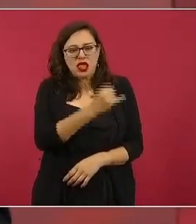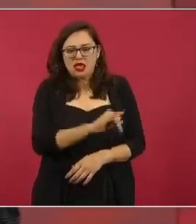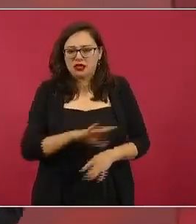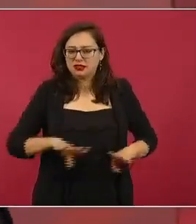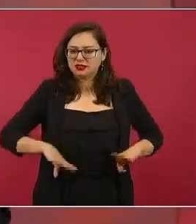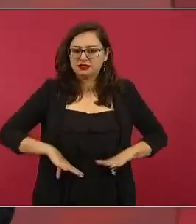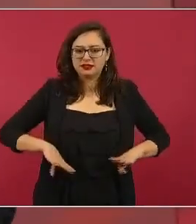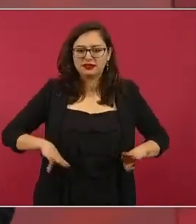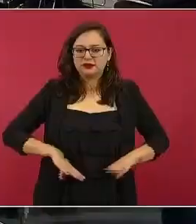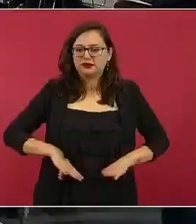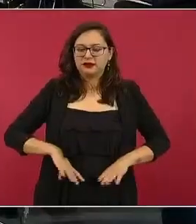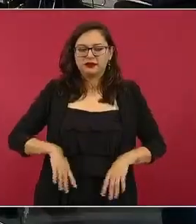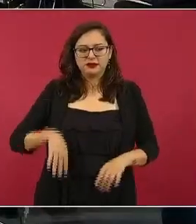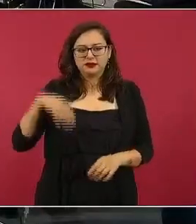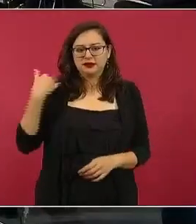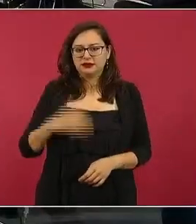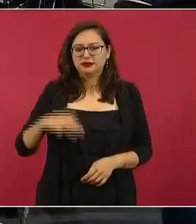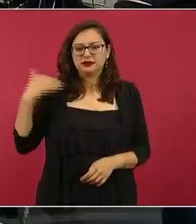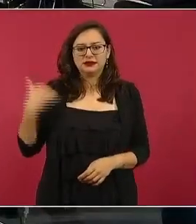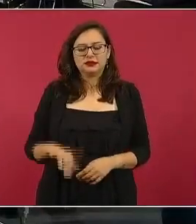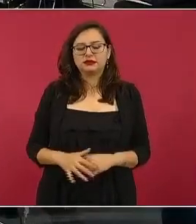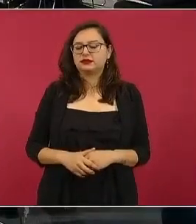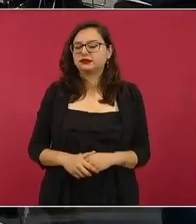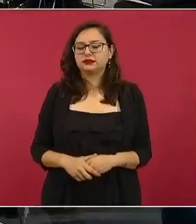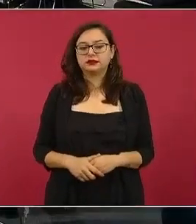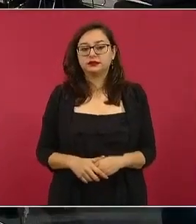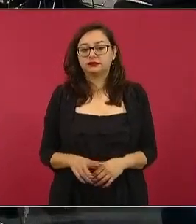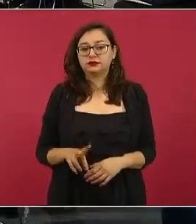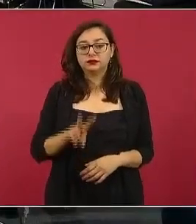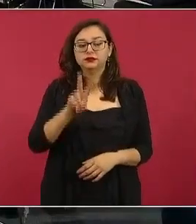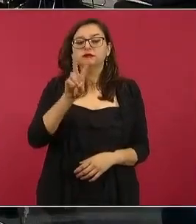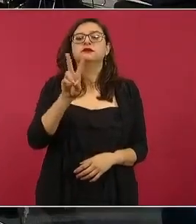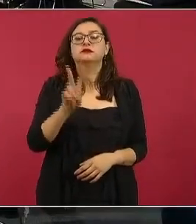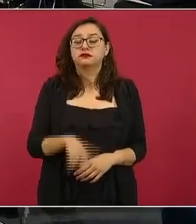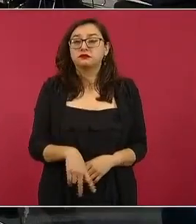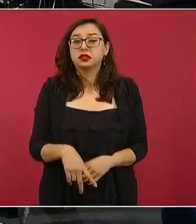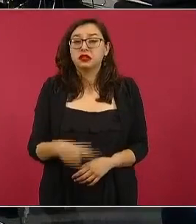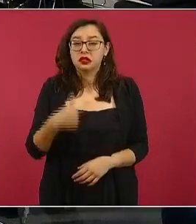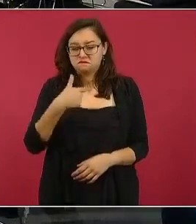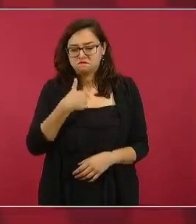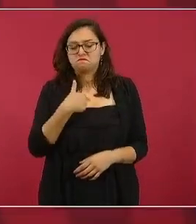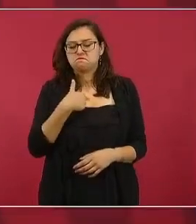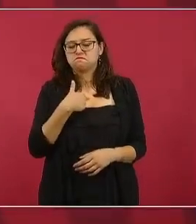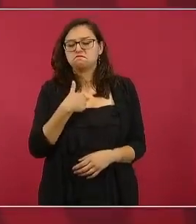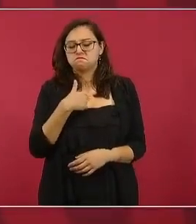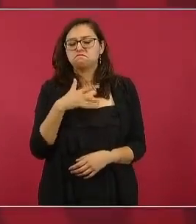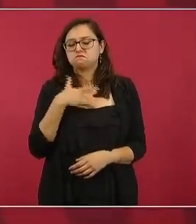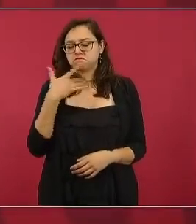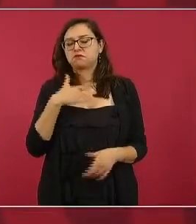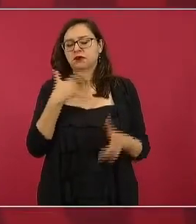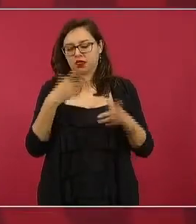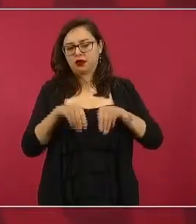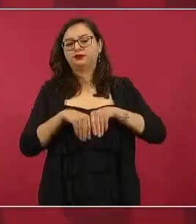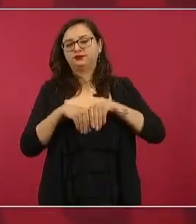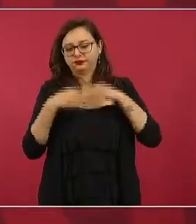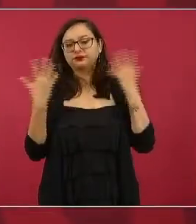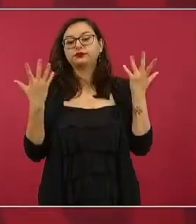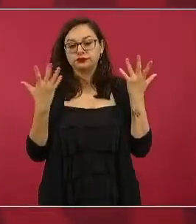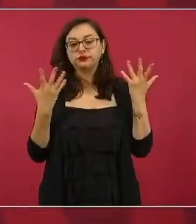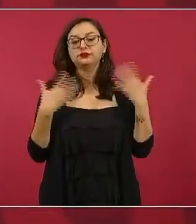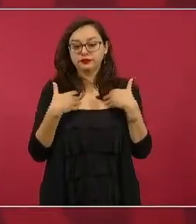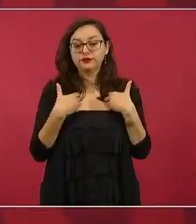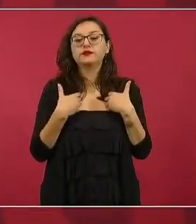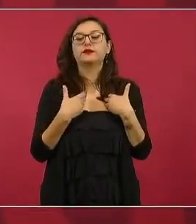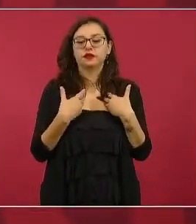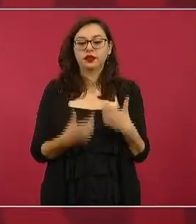pero además totalmente entendible porque estamos en un proceso de